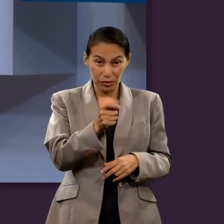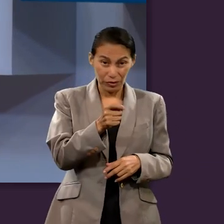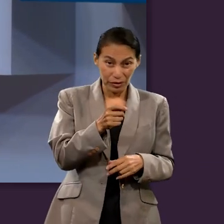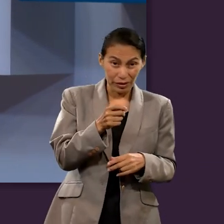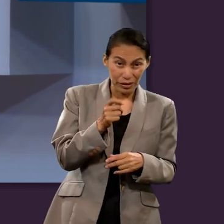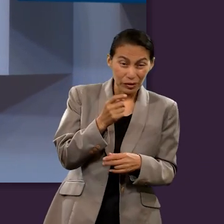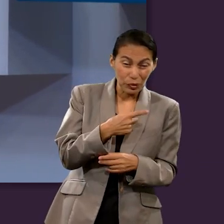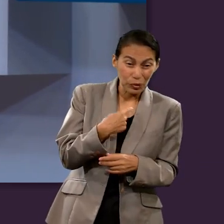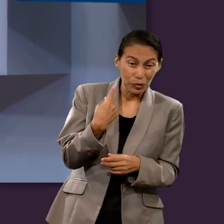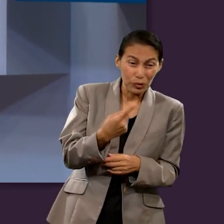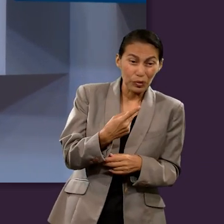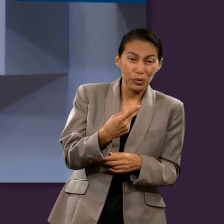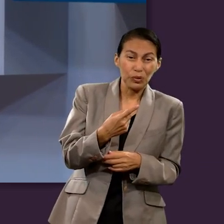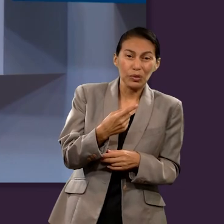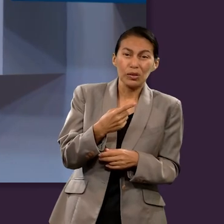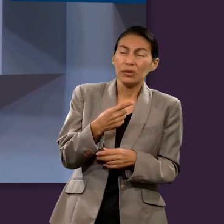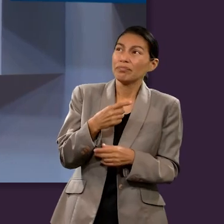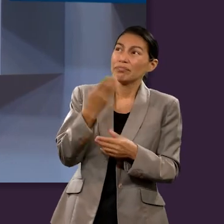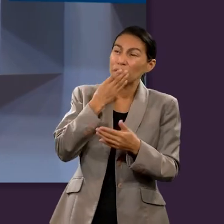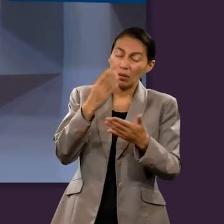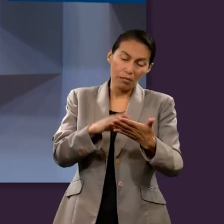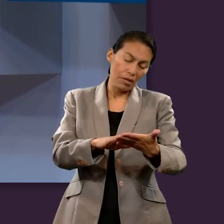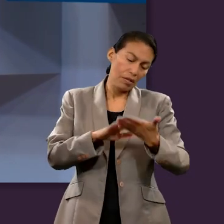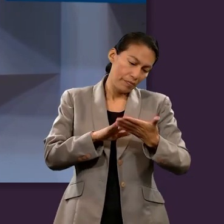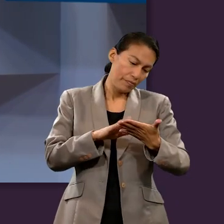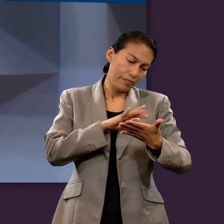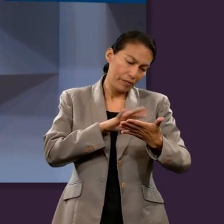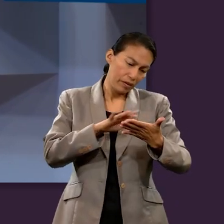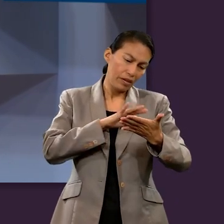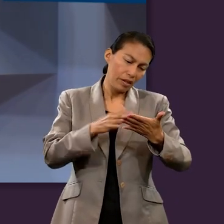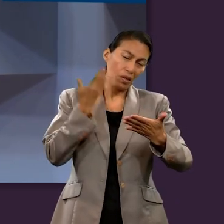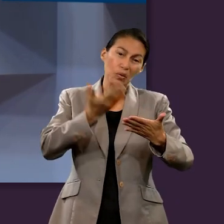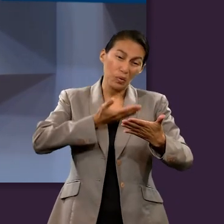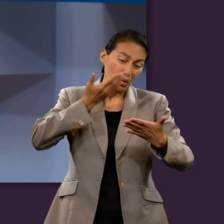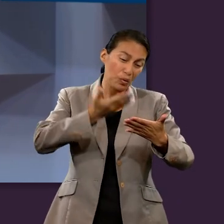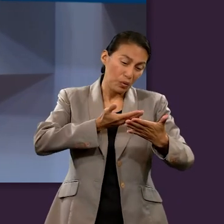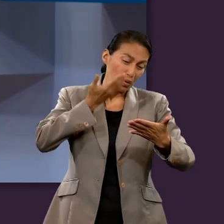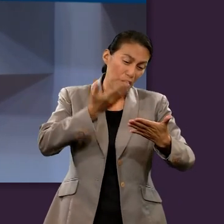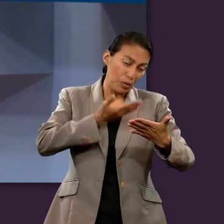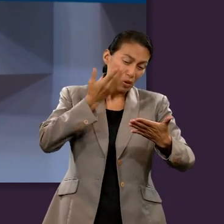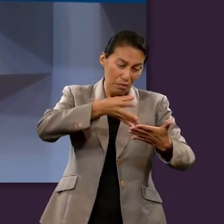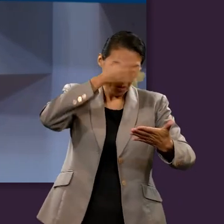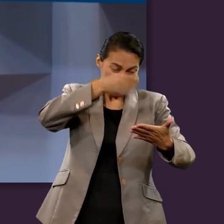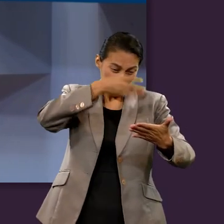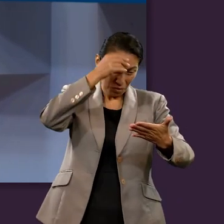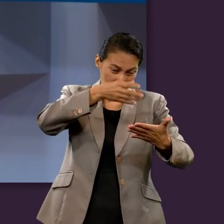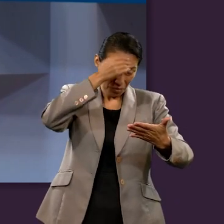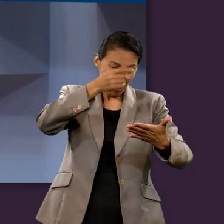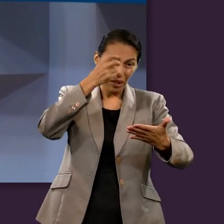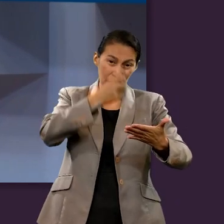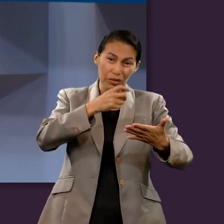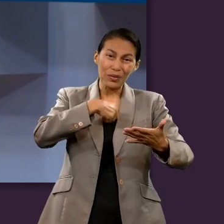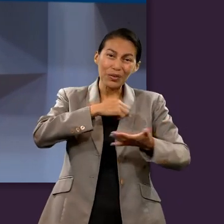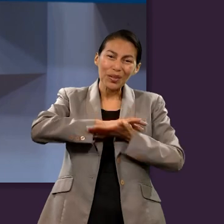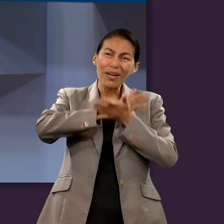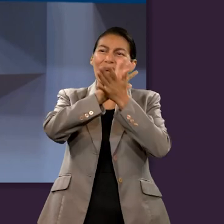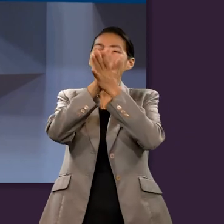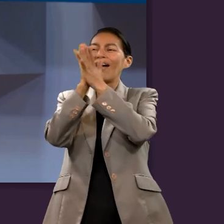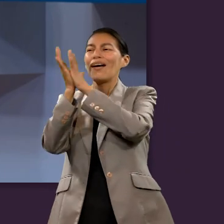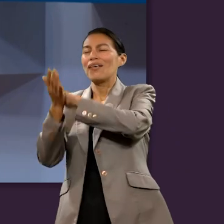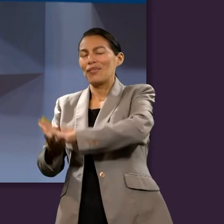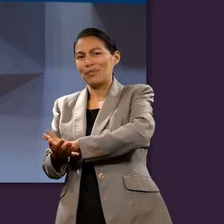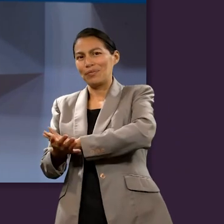joven rico y de Lázaro es aferrarnos a la enseñanza de las escrituras y permitir que ellas